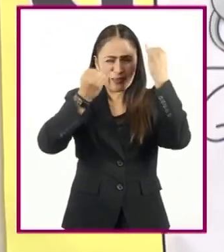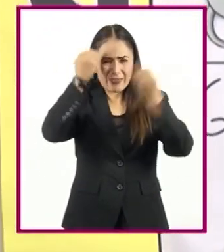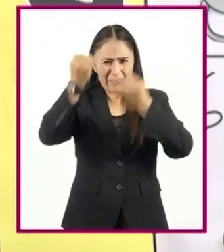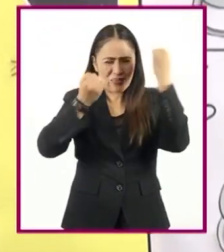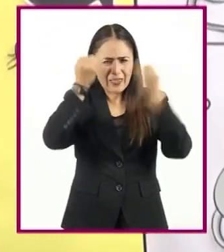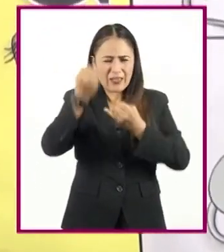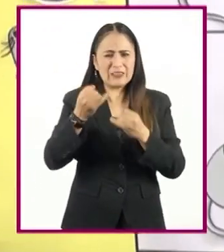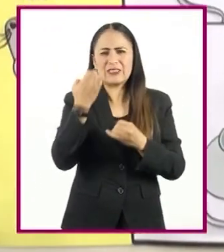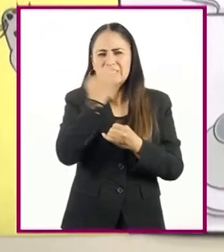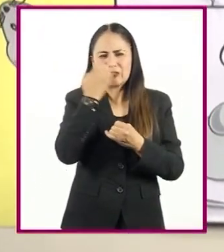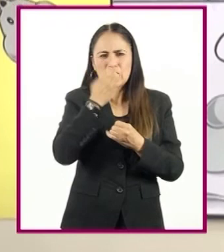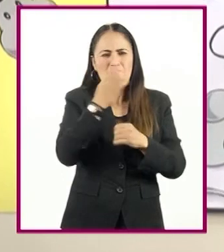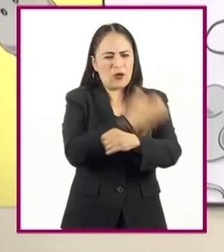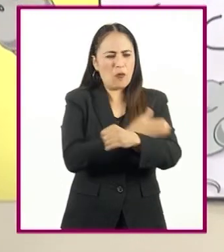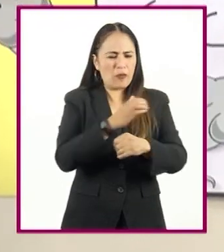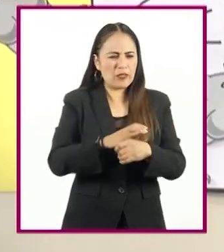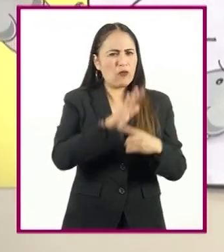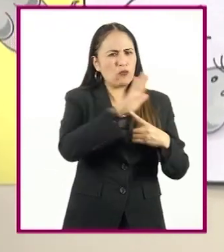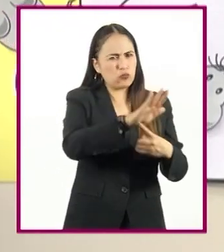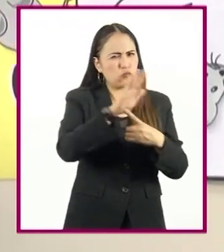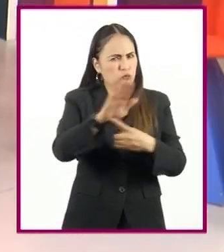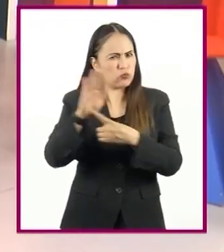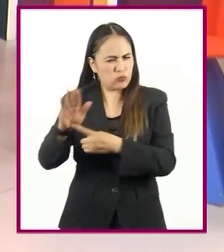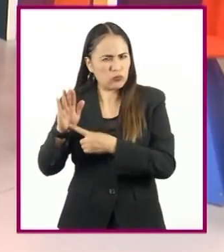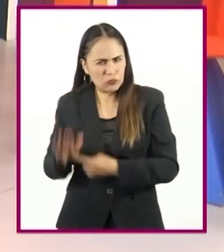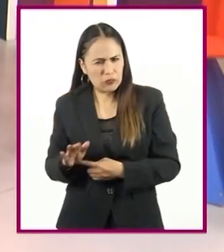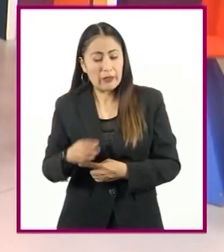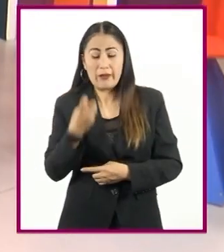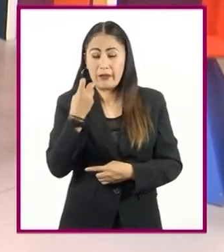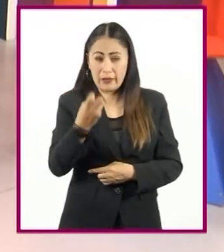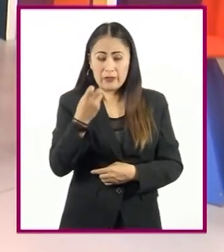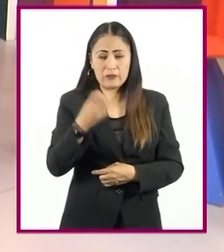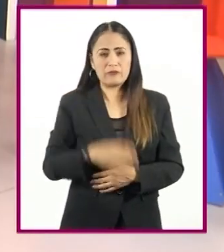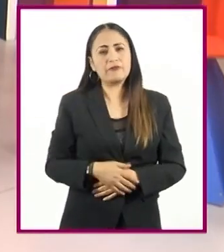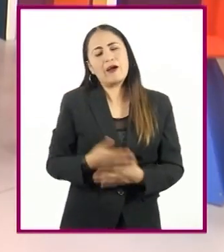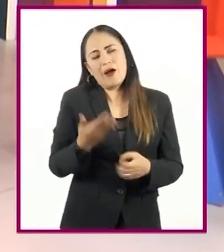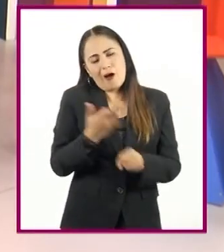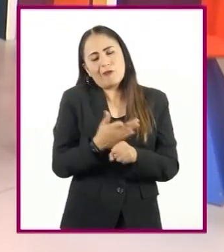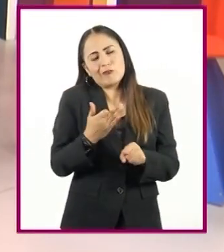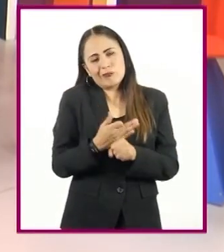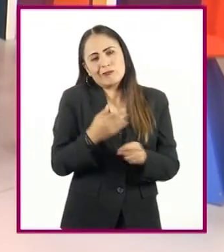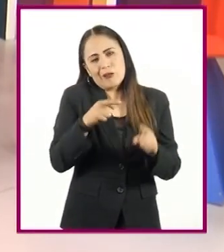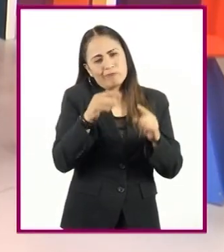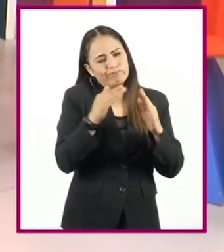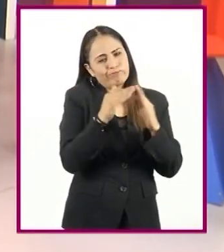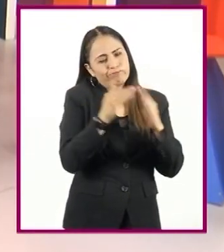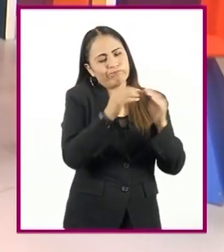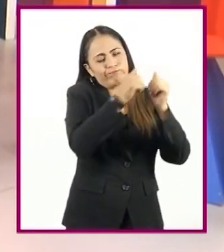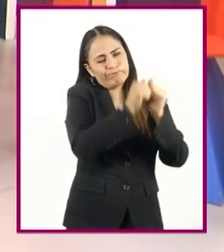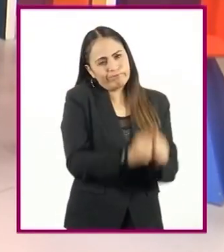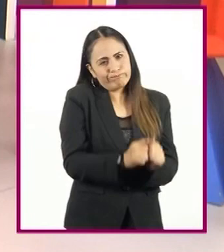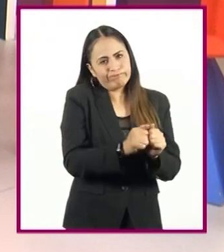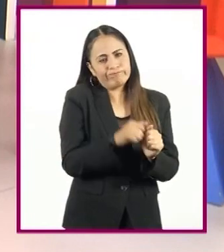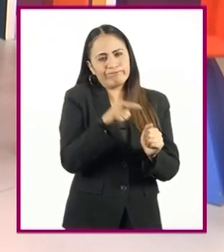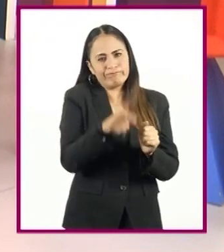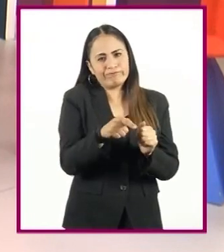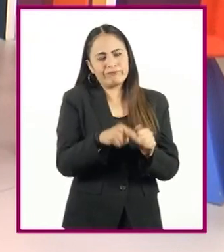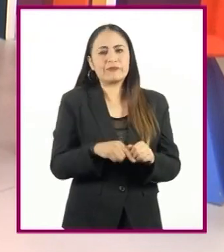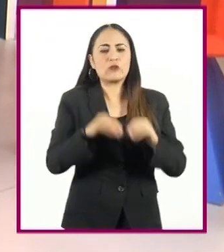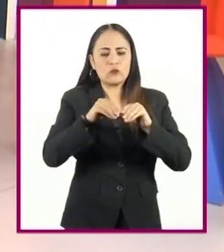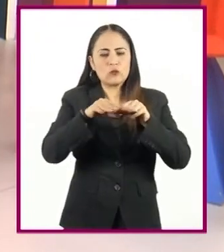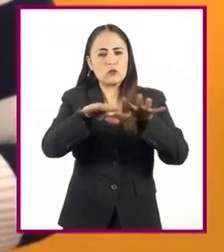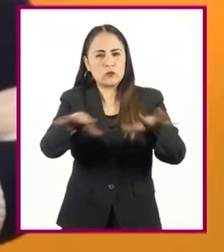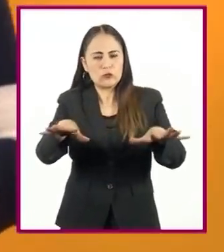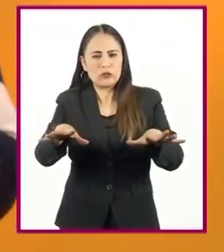escolar. Ahora sí que es bastante grande y en condiciones particulares por la situación en la que estamos cuidándonos desde nuestros